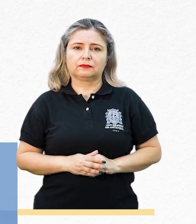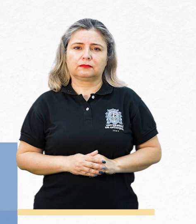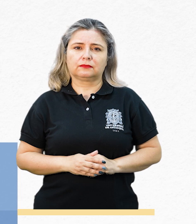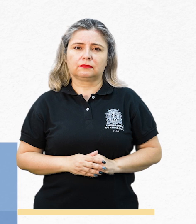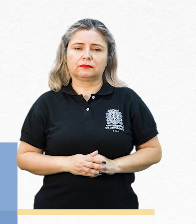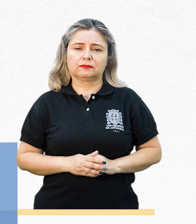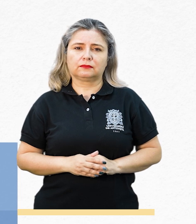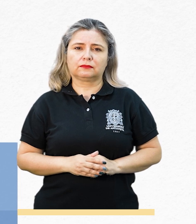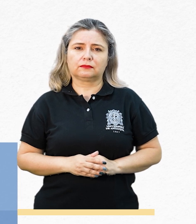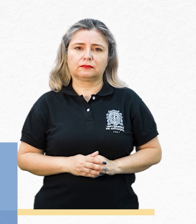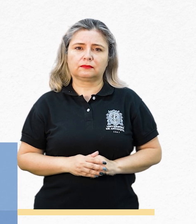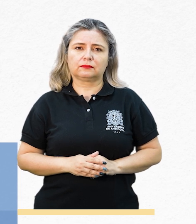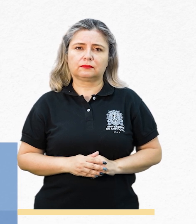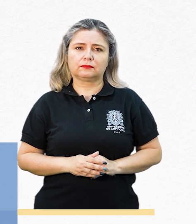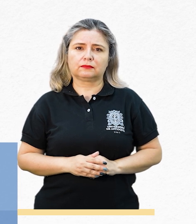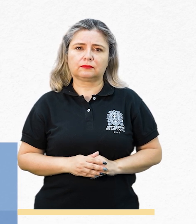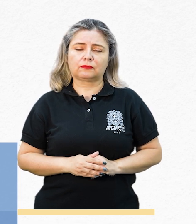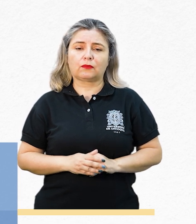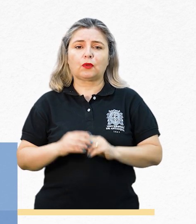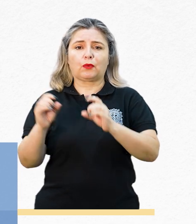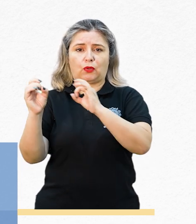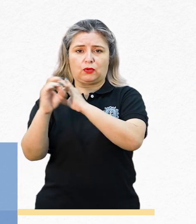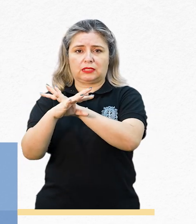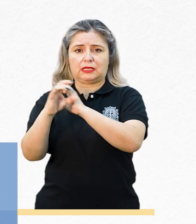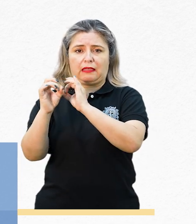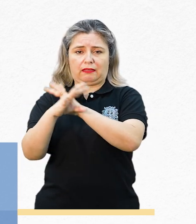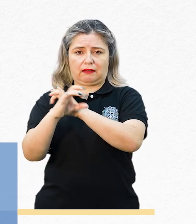Puedo también chatear.